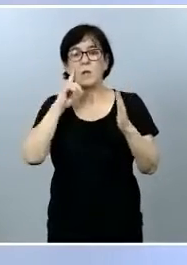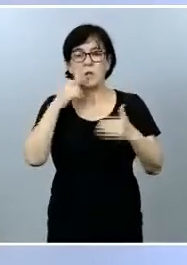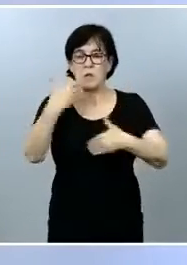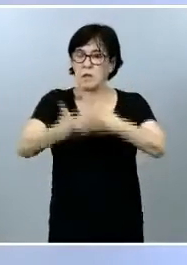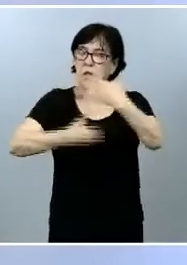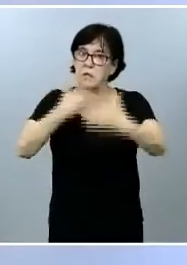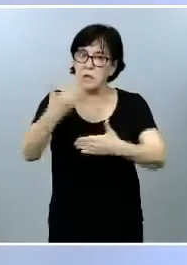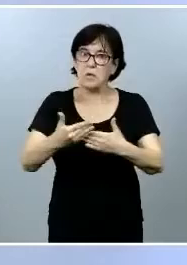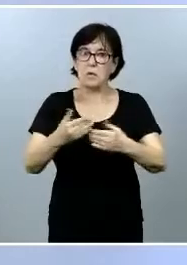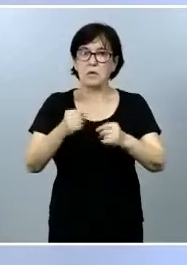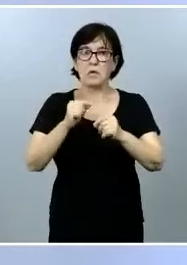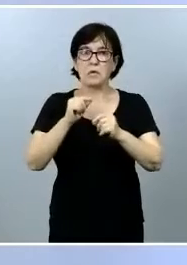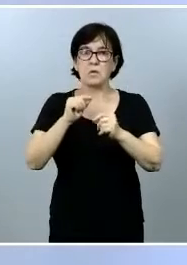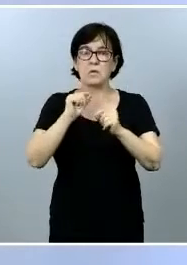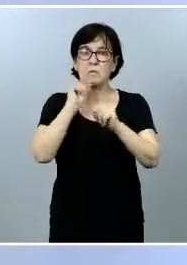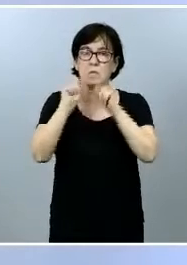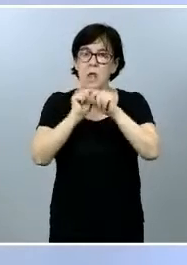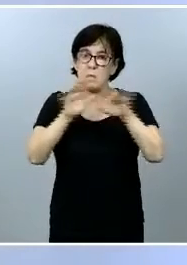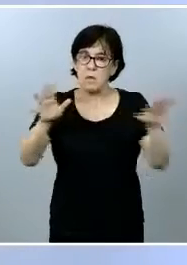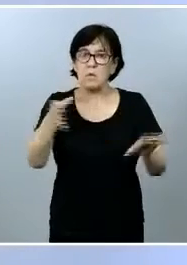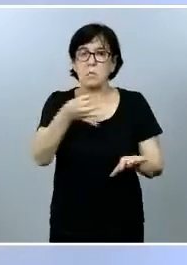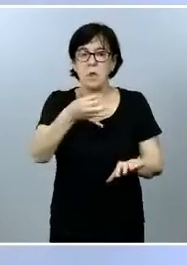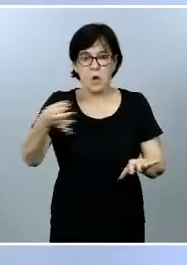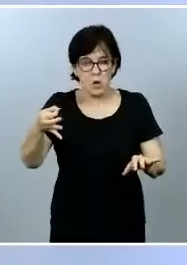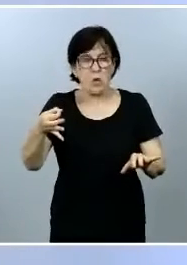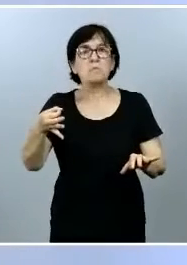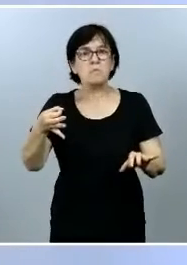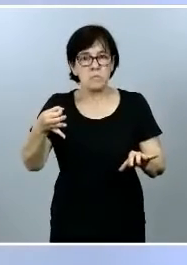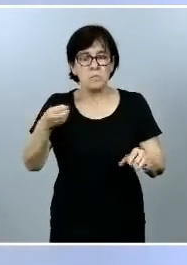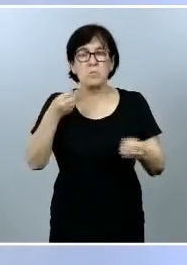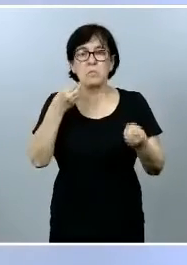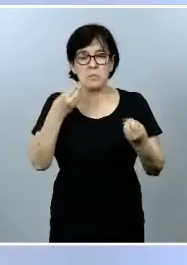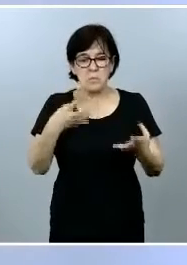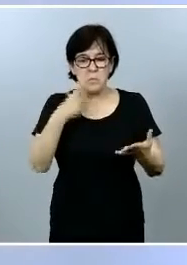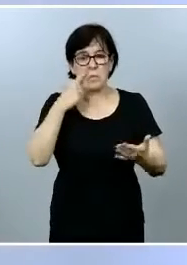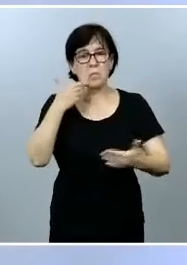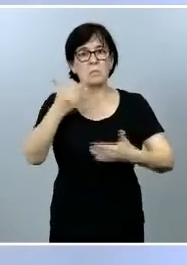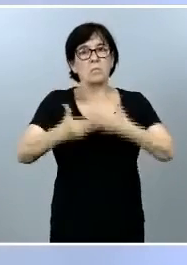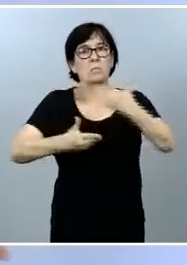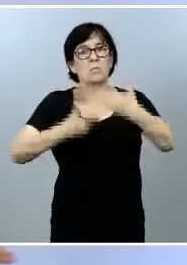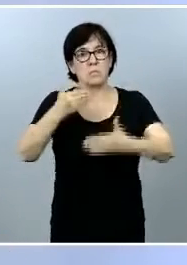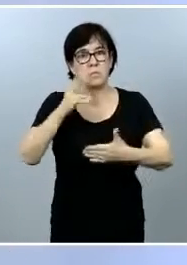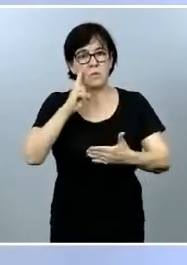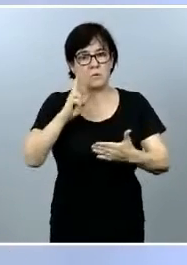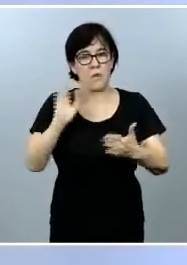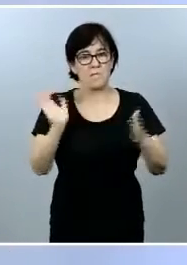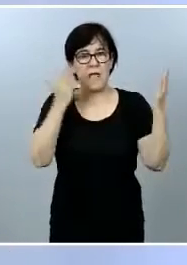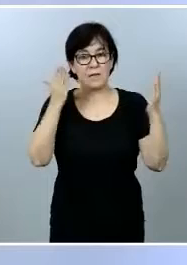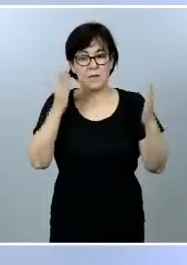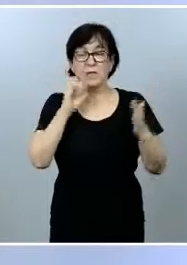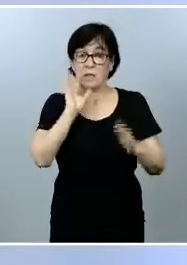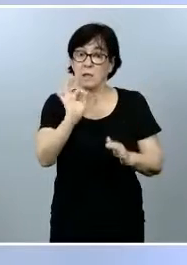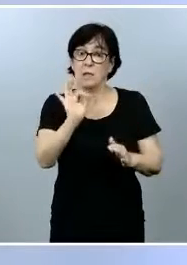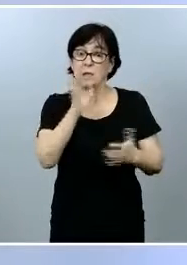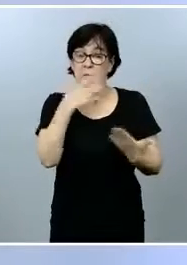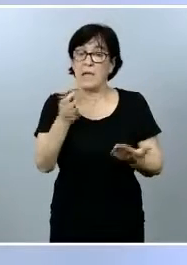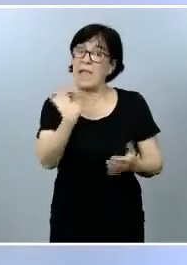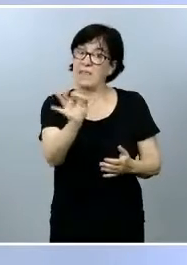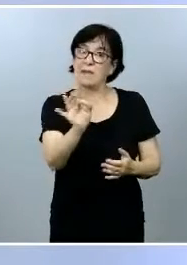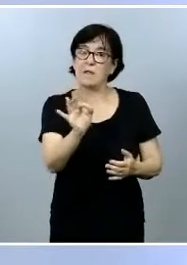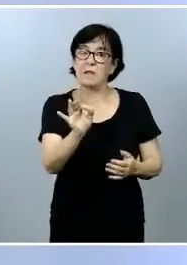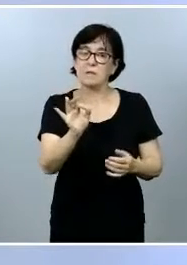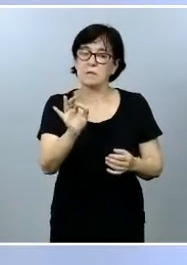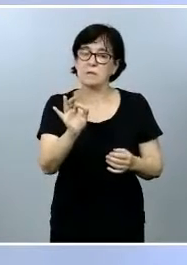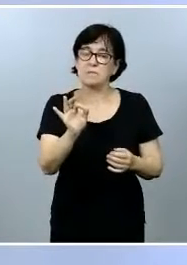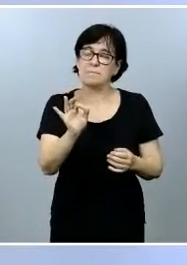es correcto y por tanto ha permitido que se progresara conforme habíamos previsto es verdad que a partir de ahora en